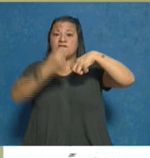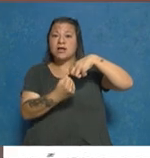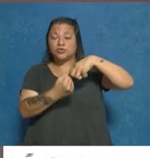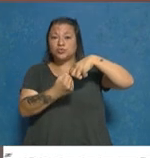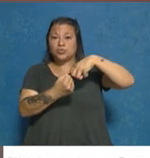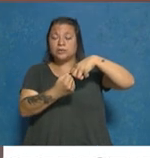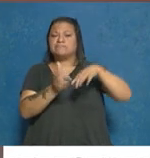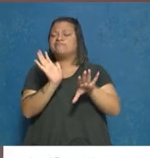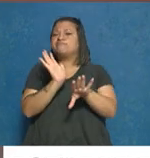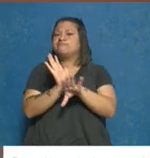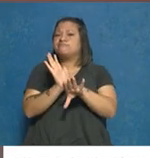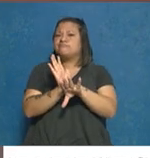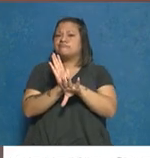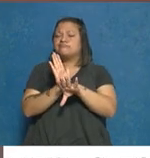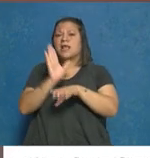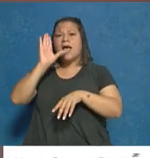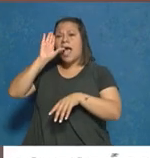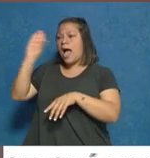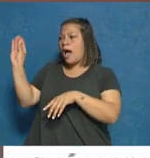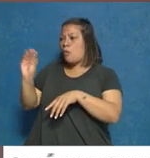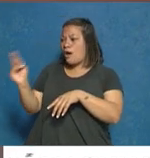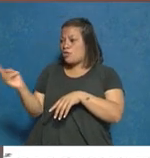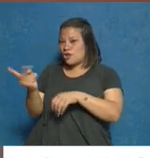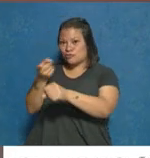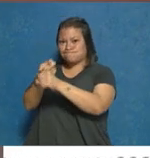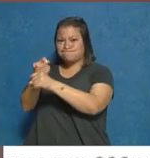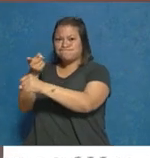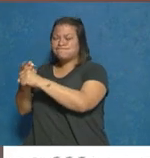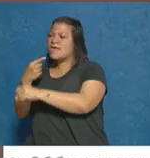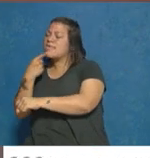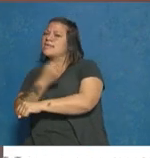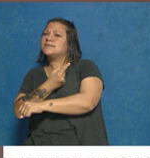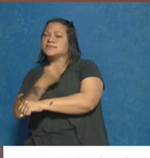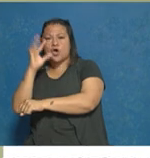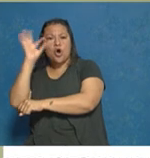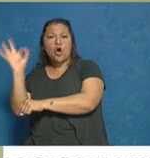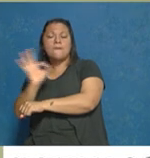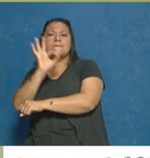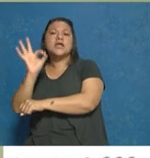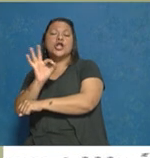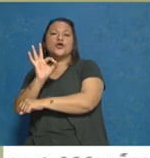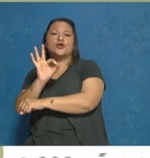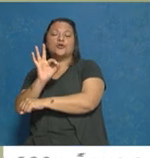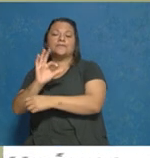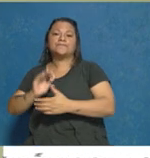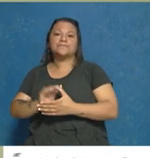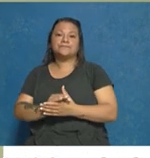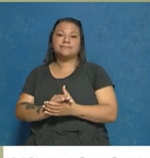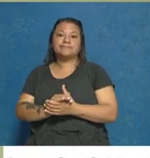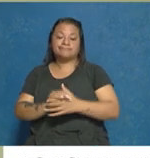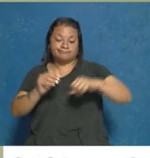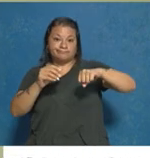¿Cuál es la interpretación que hace la defensa de los SICRE? Es que, particularmente, la